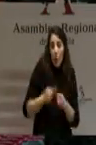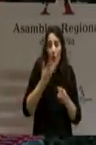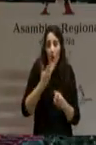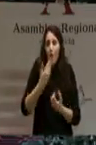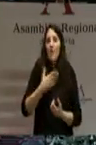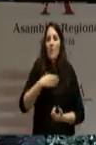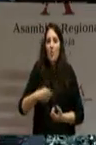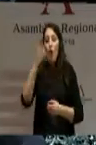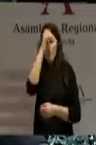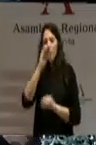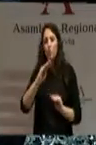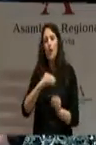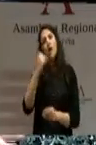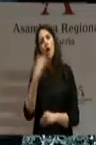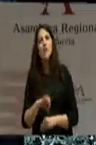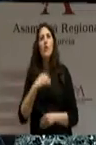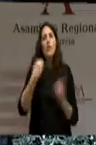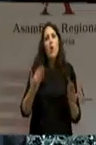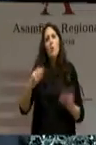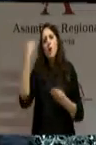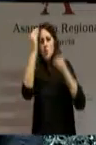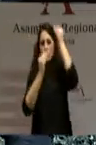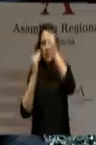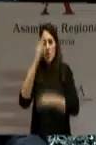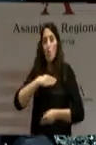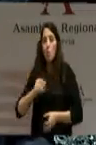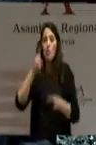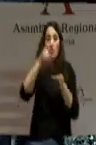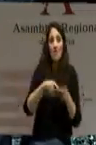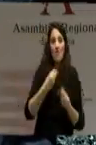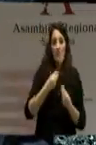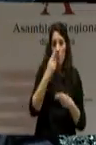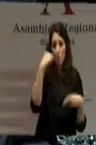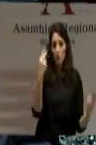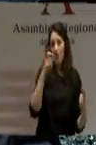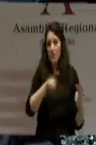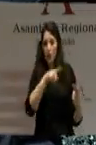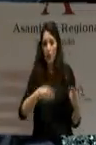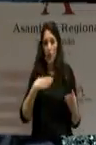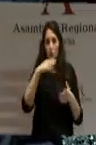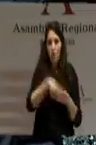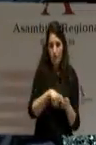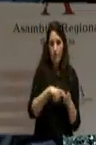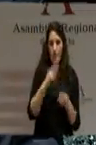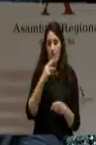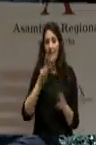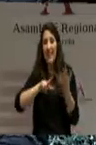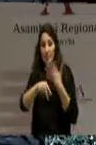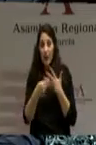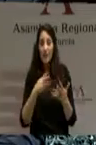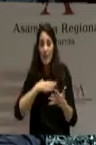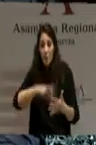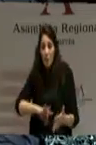y tomar la decisión de participar o no en la vida pública. Y, siendo transparentes y veraces, los